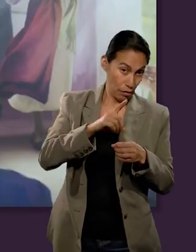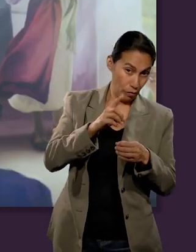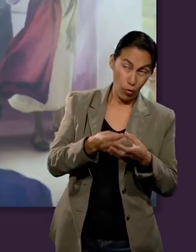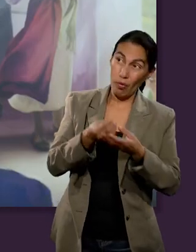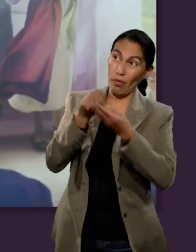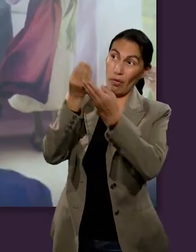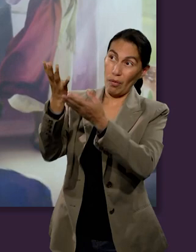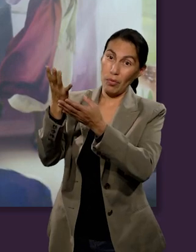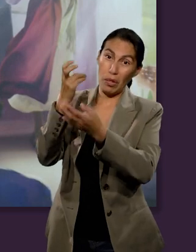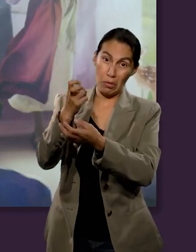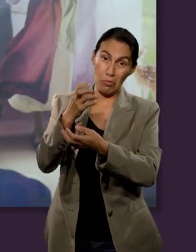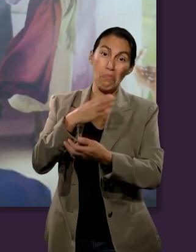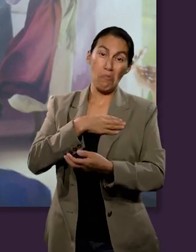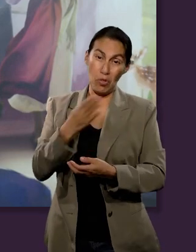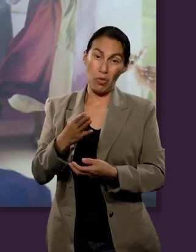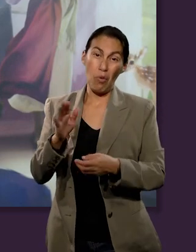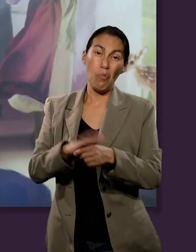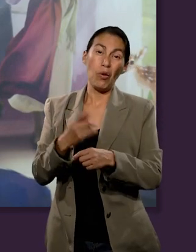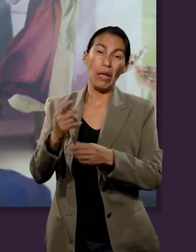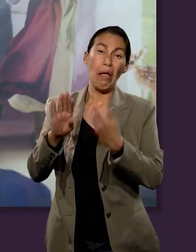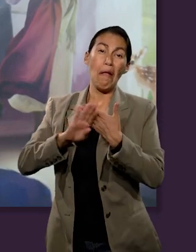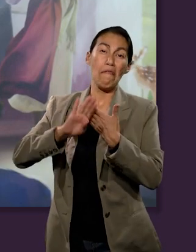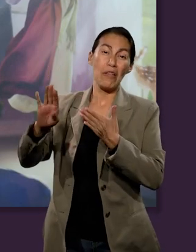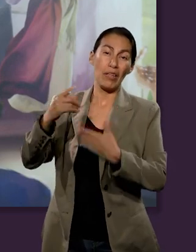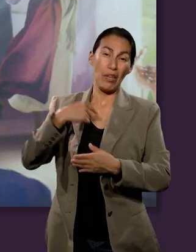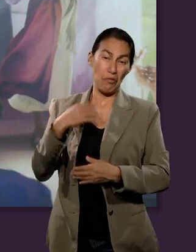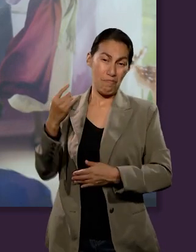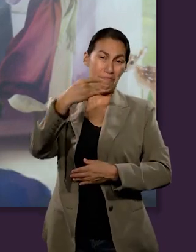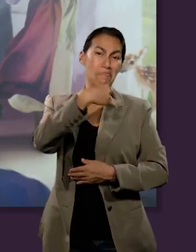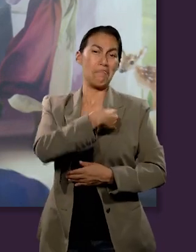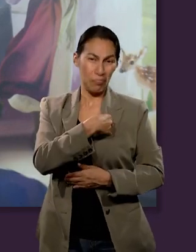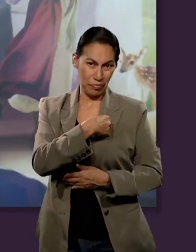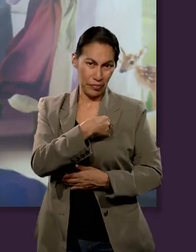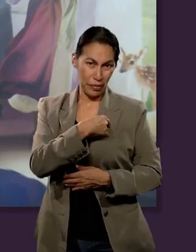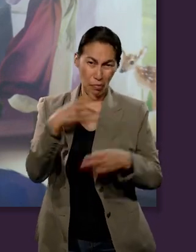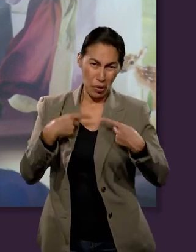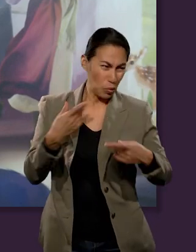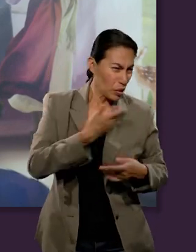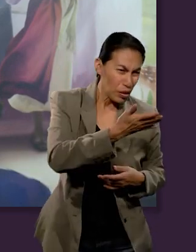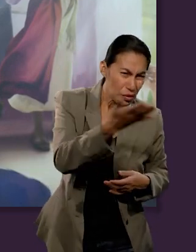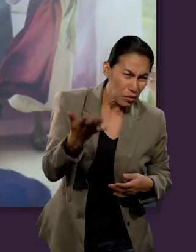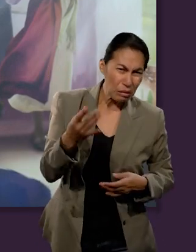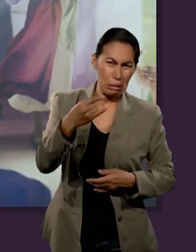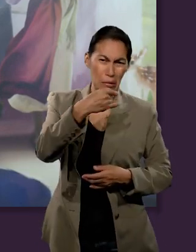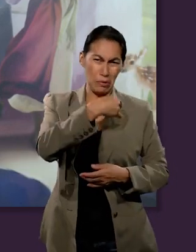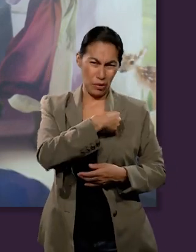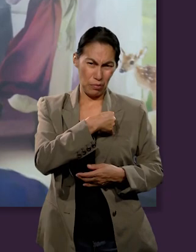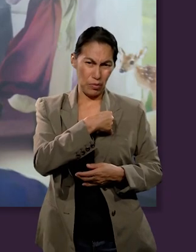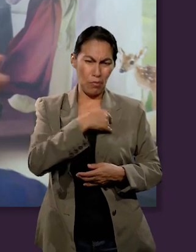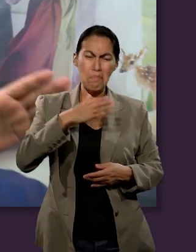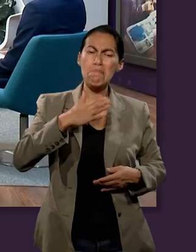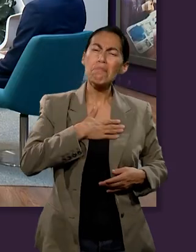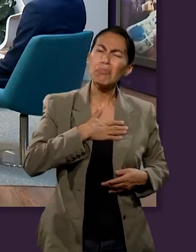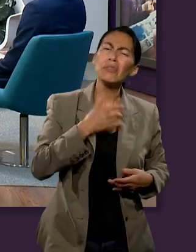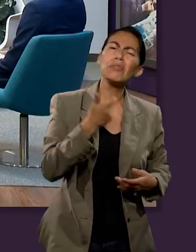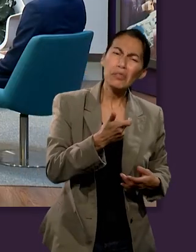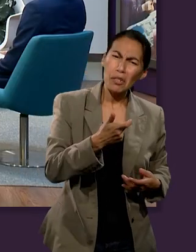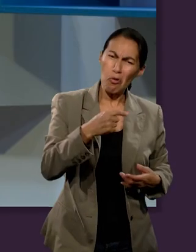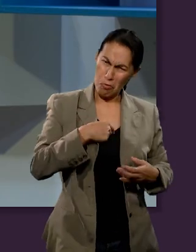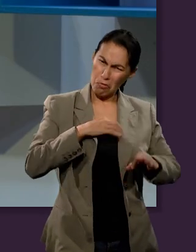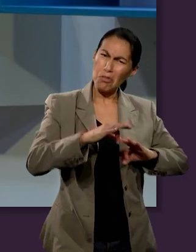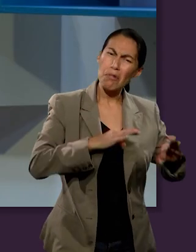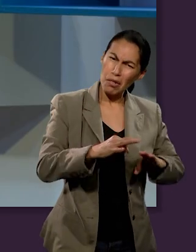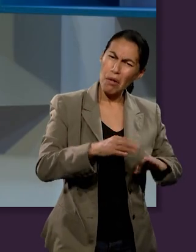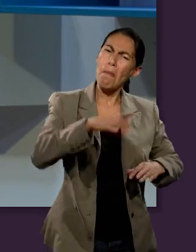Yo creo que la devolución de los diezmos es también un antídoto contra el egoísmo. Muy bien. Y el egoísmo es uno de los problemas que imperan todos los seres